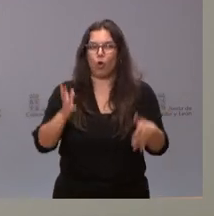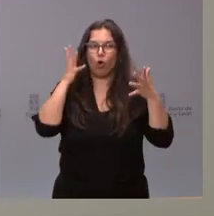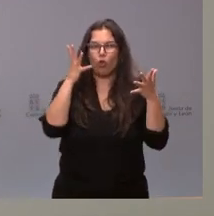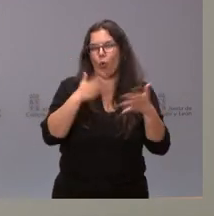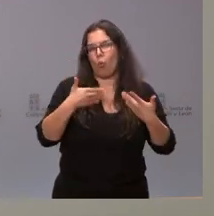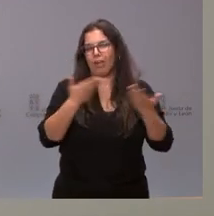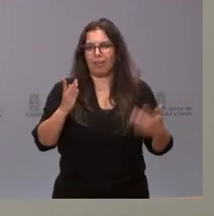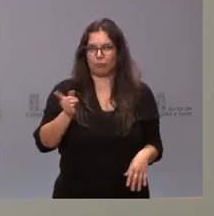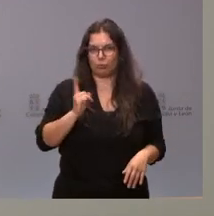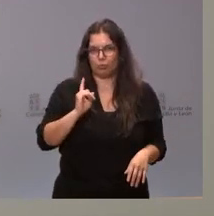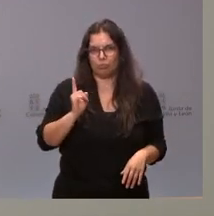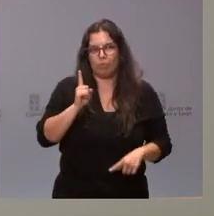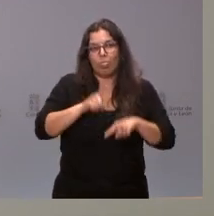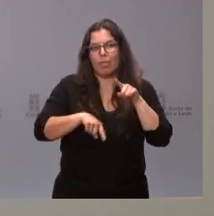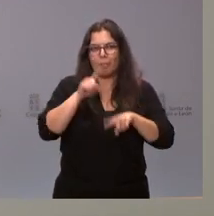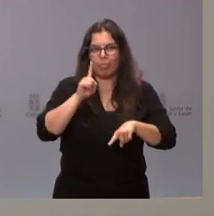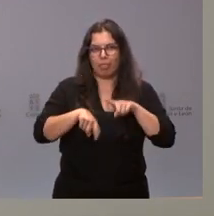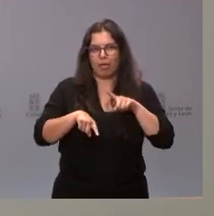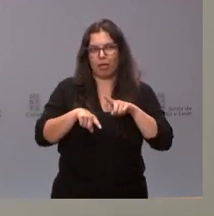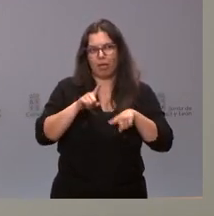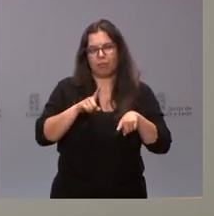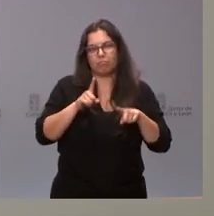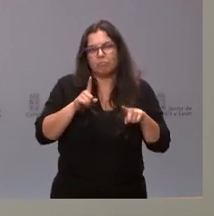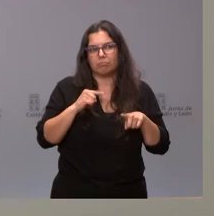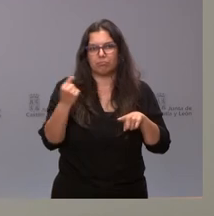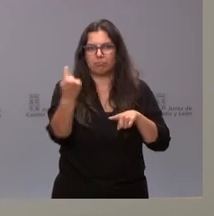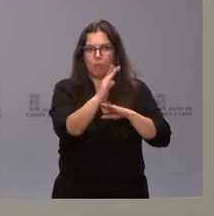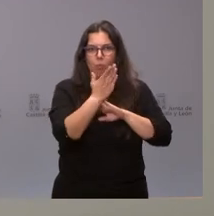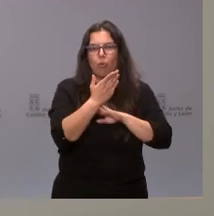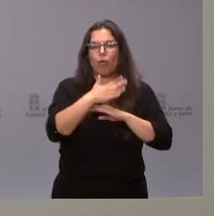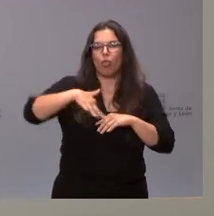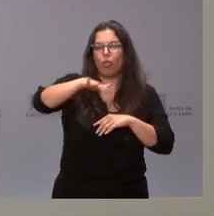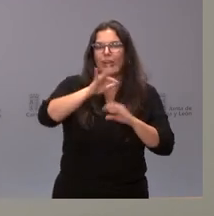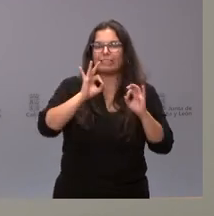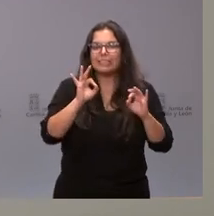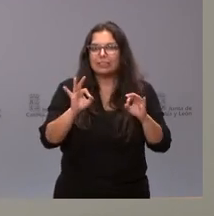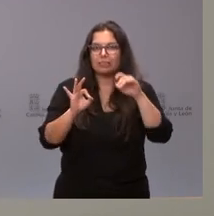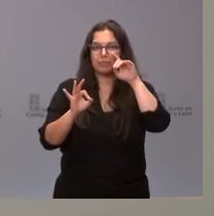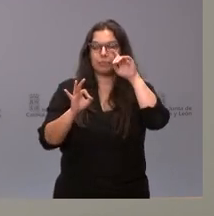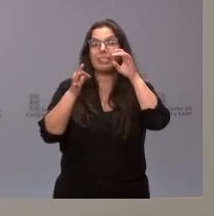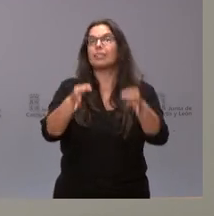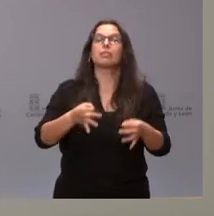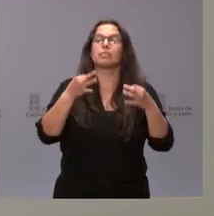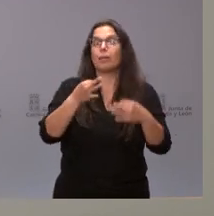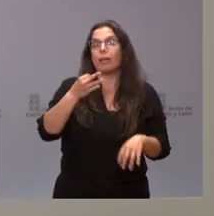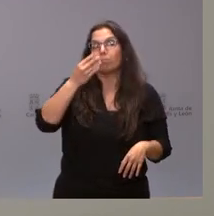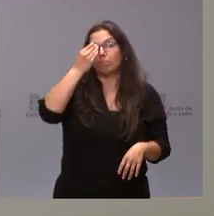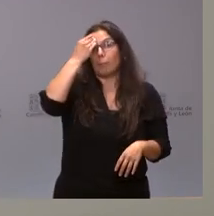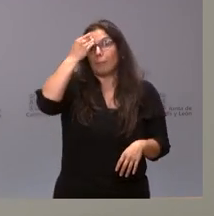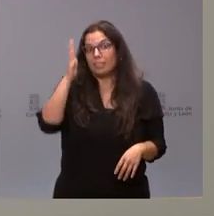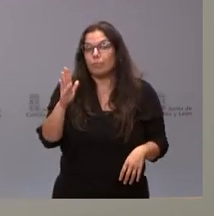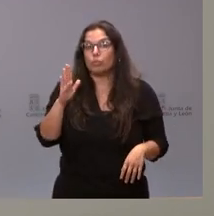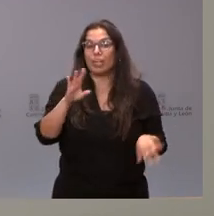para este tipo de plantas y específicamente siempre entendemos a pensar que